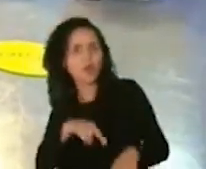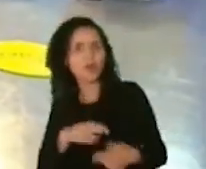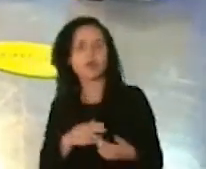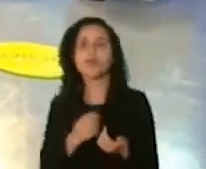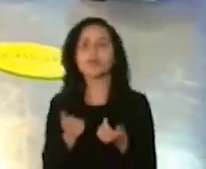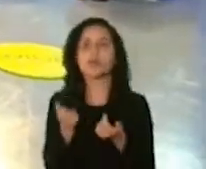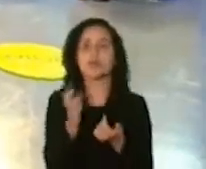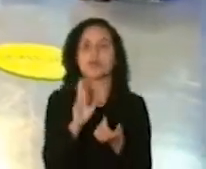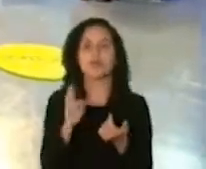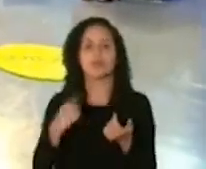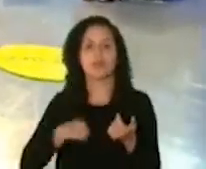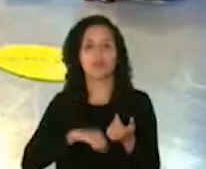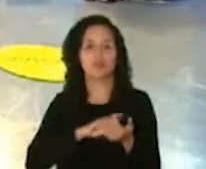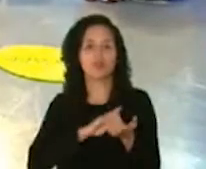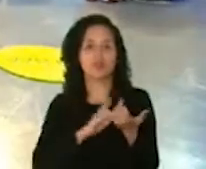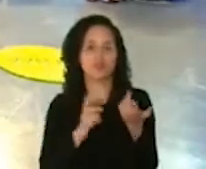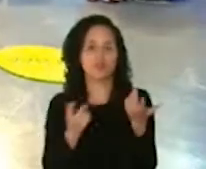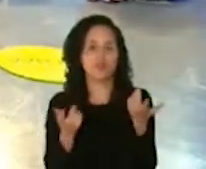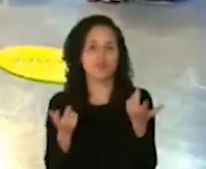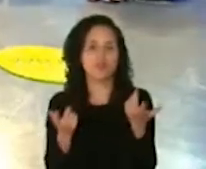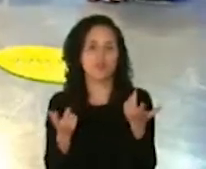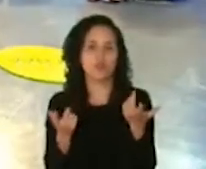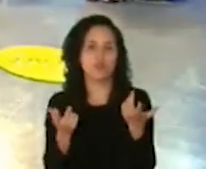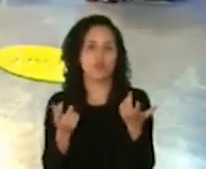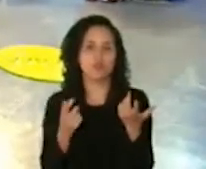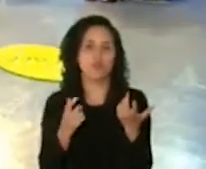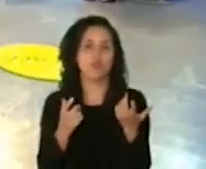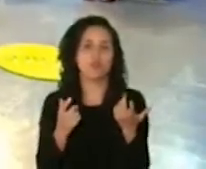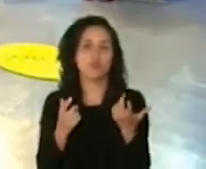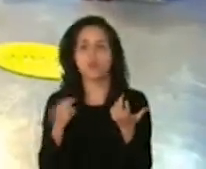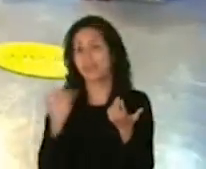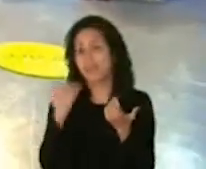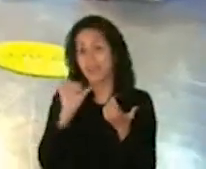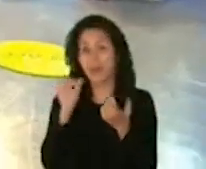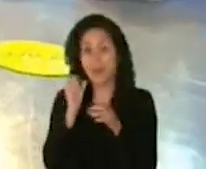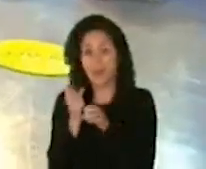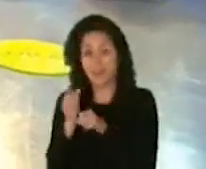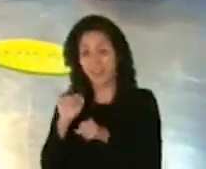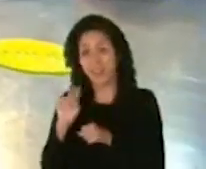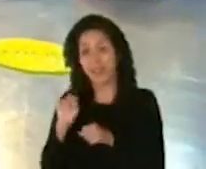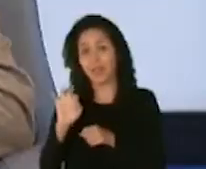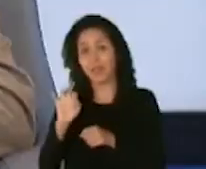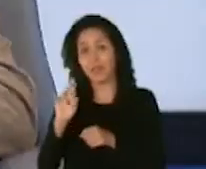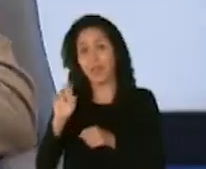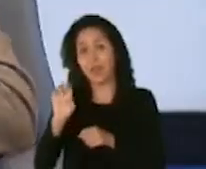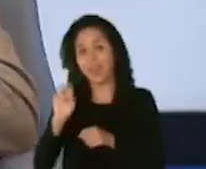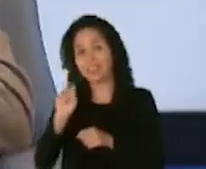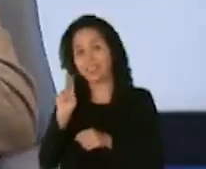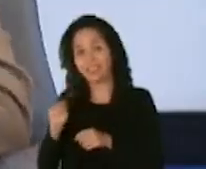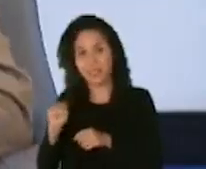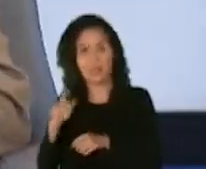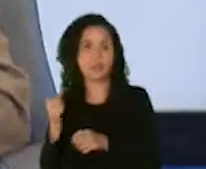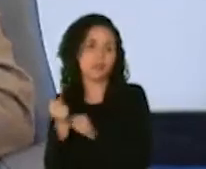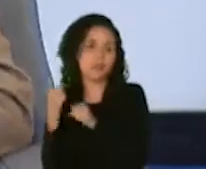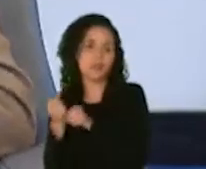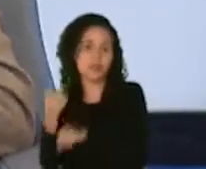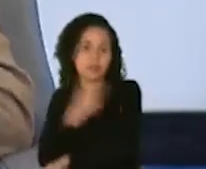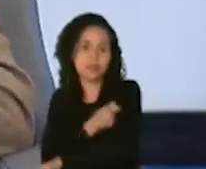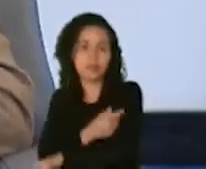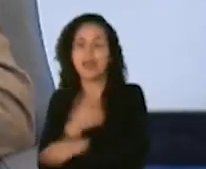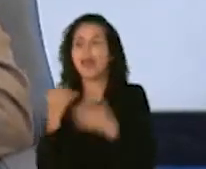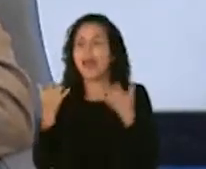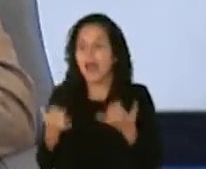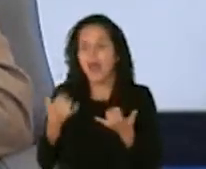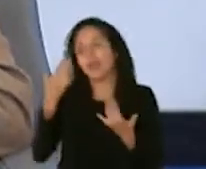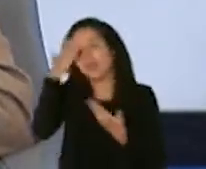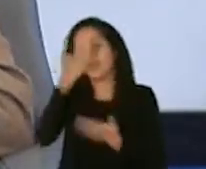que no tengamos que vacunarnos precisamente como la con la influenza ¿verdad? todos los años bueno eso realmente en este momento no lo sabemos con